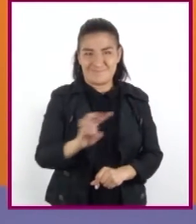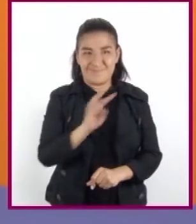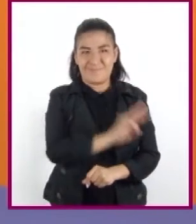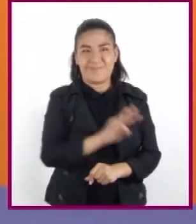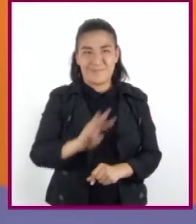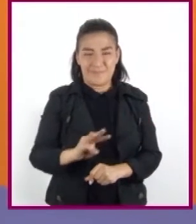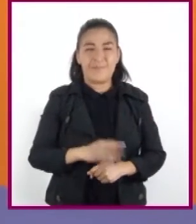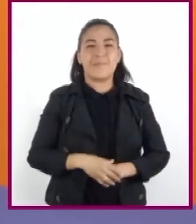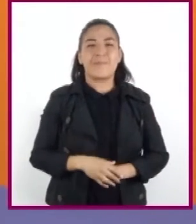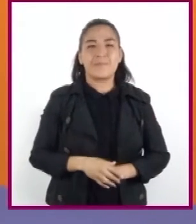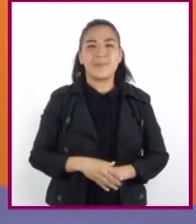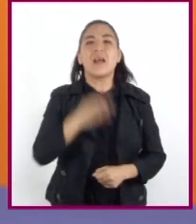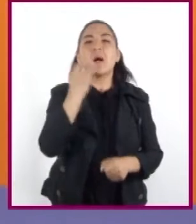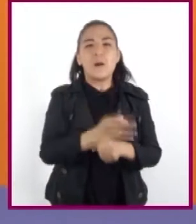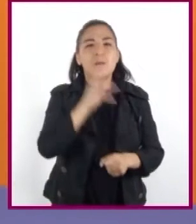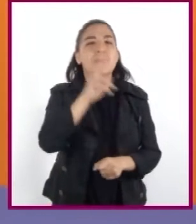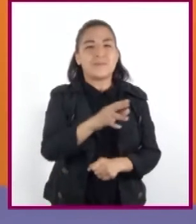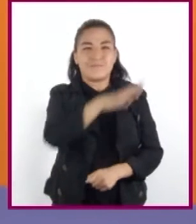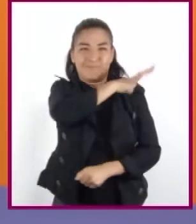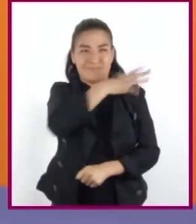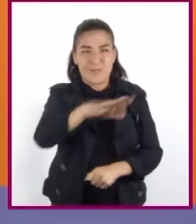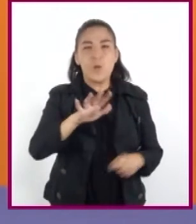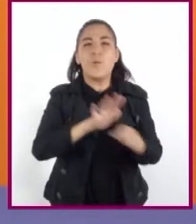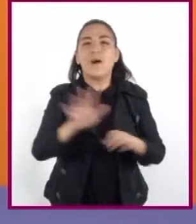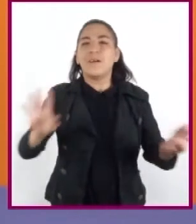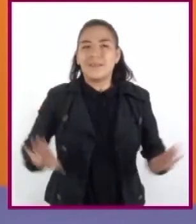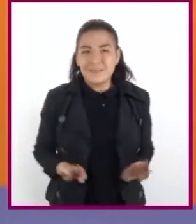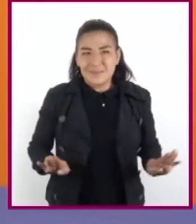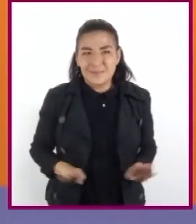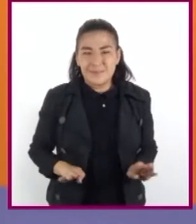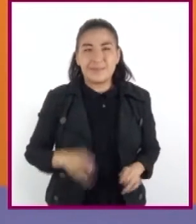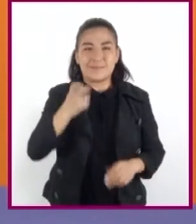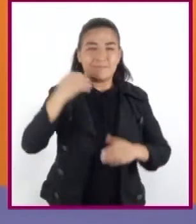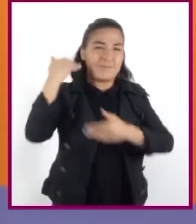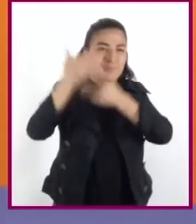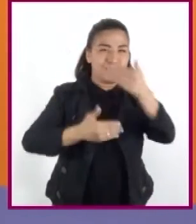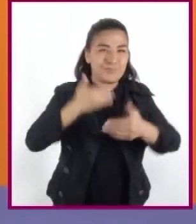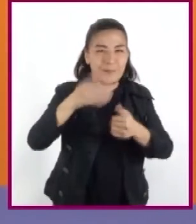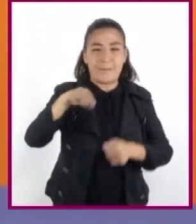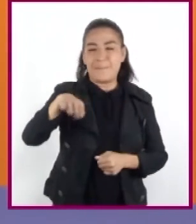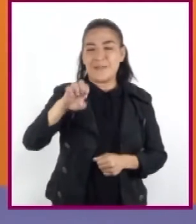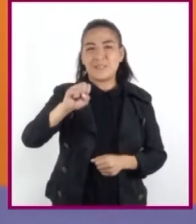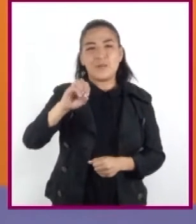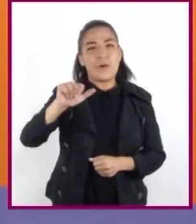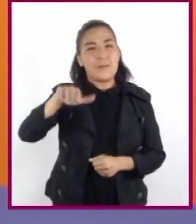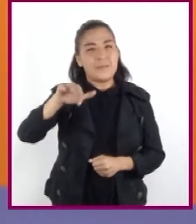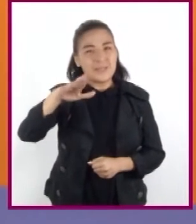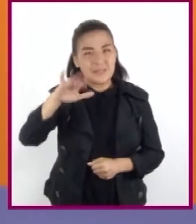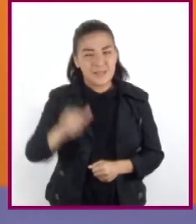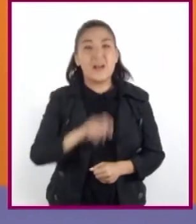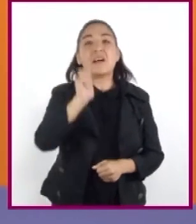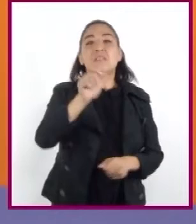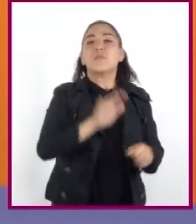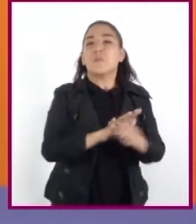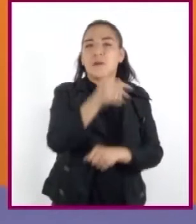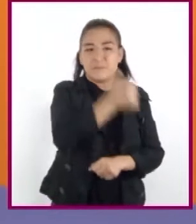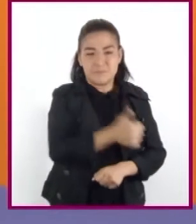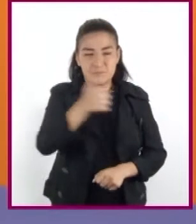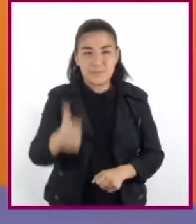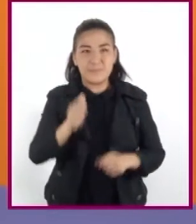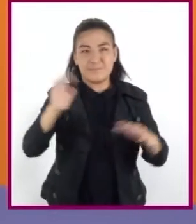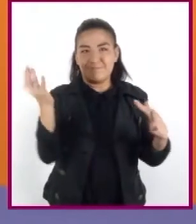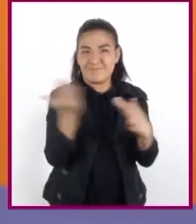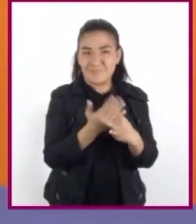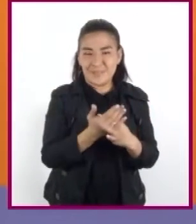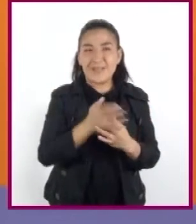Ahora revisemos las características generales de los periodos de la historia mesoamericana, cada uno de los cuales a su vez se divide